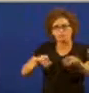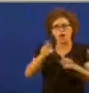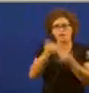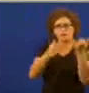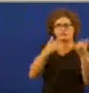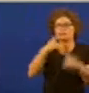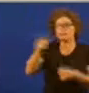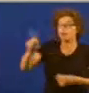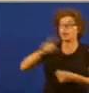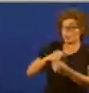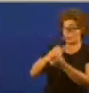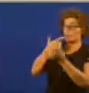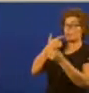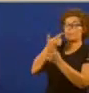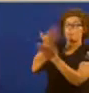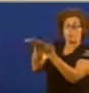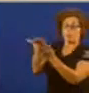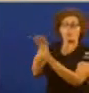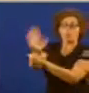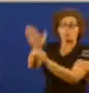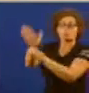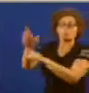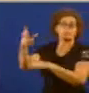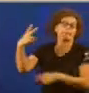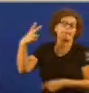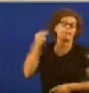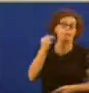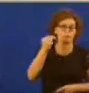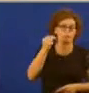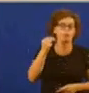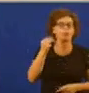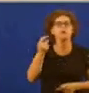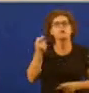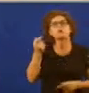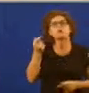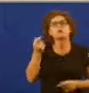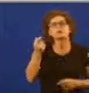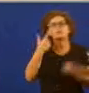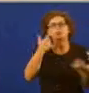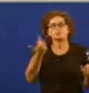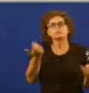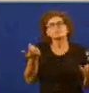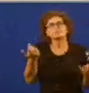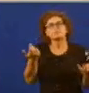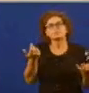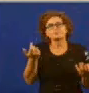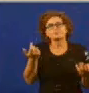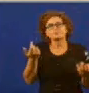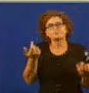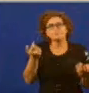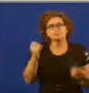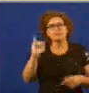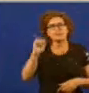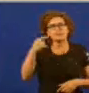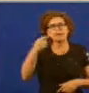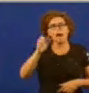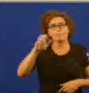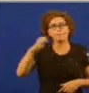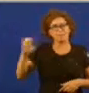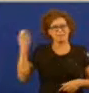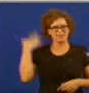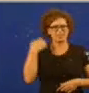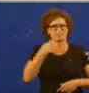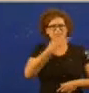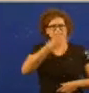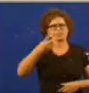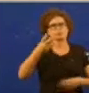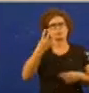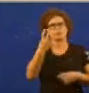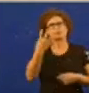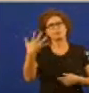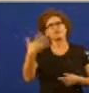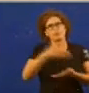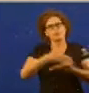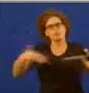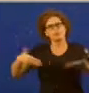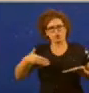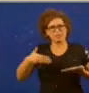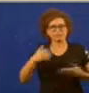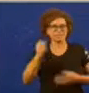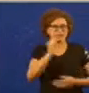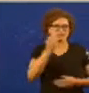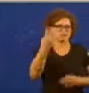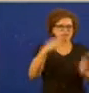ás nosas propostas e un higape menguante basando de 345 millóns en 2010